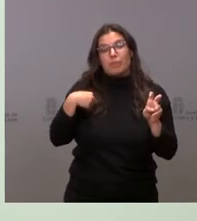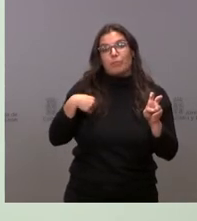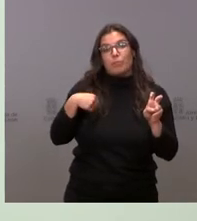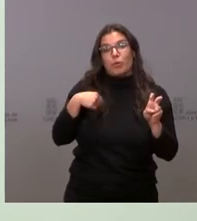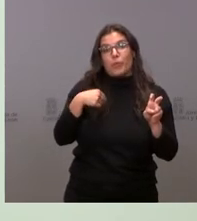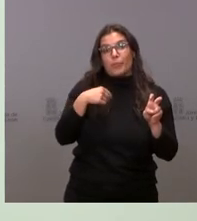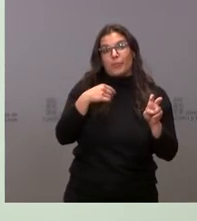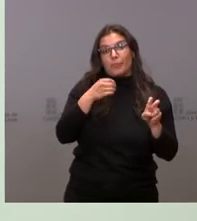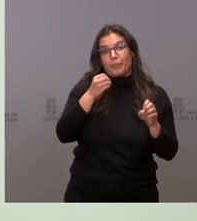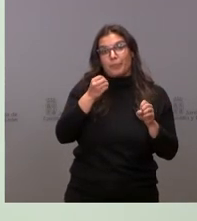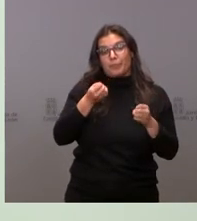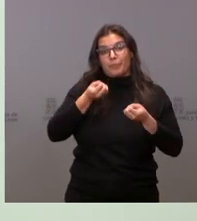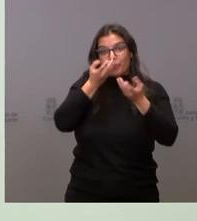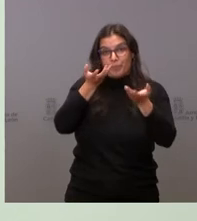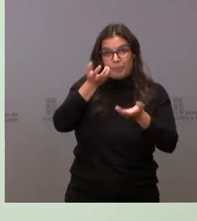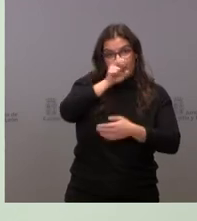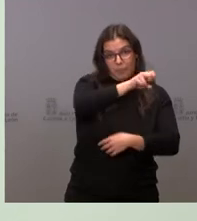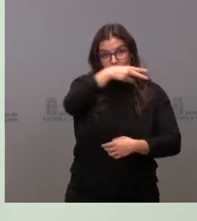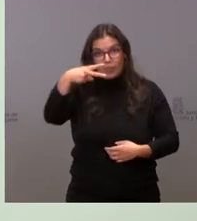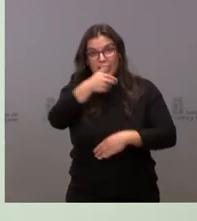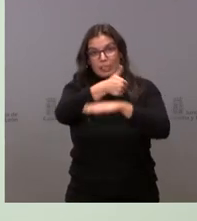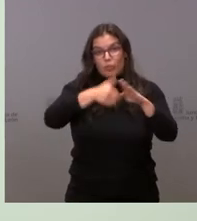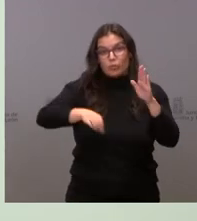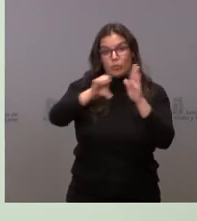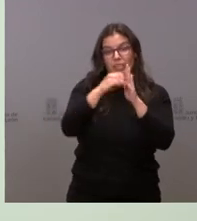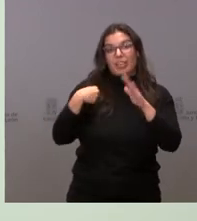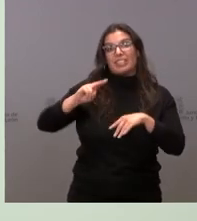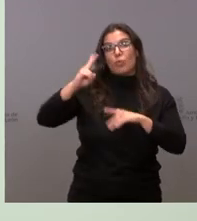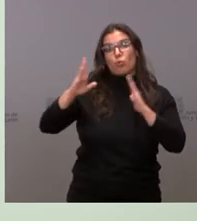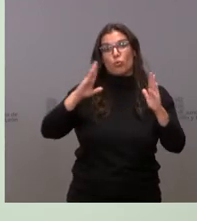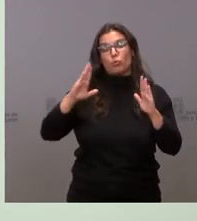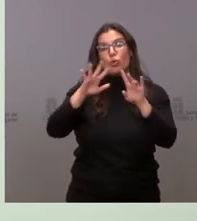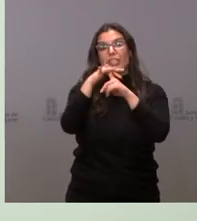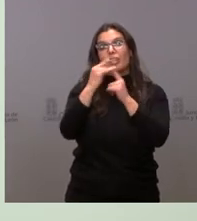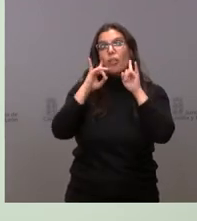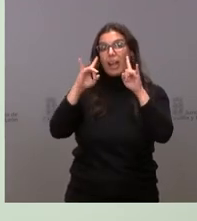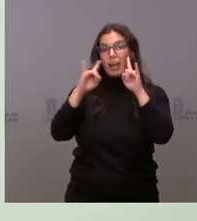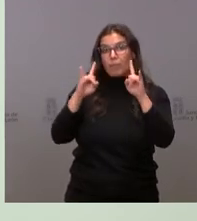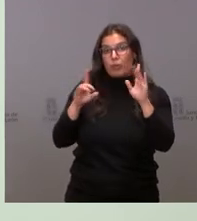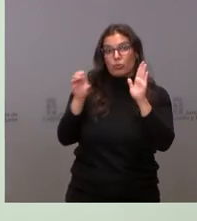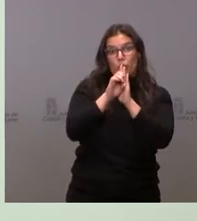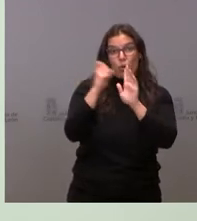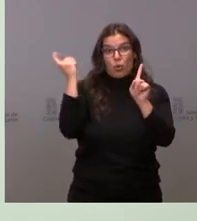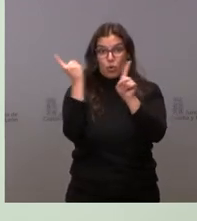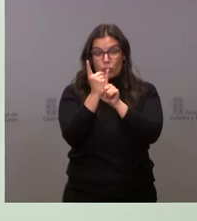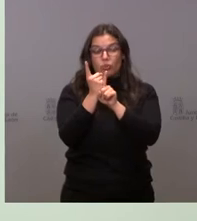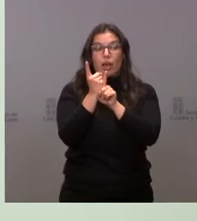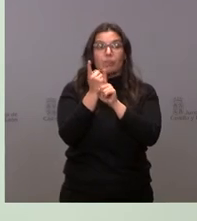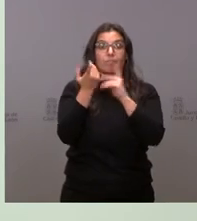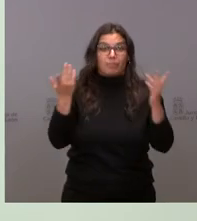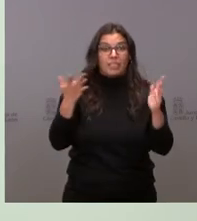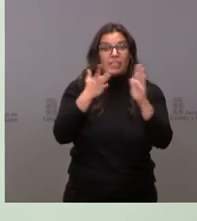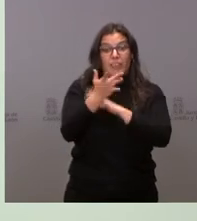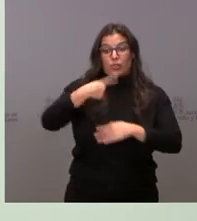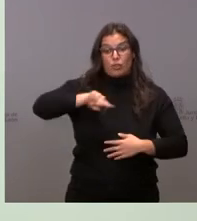la inconstitucionalidad del estado de alarma, yo creo que veníamos pidiendo desde el